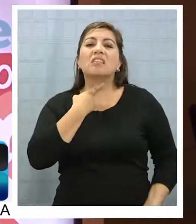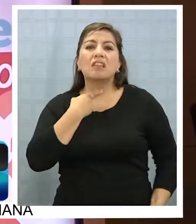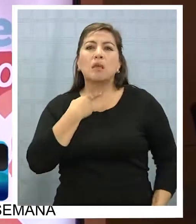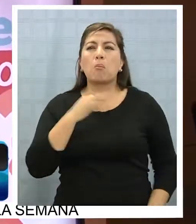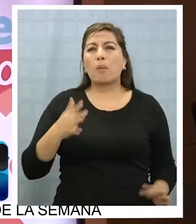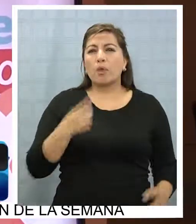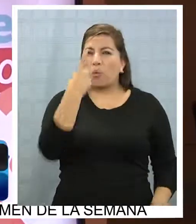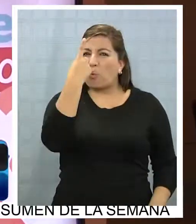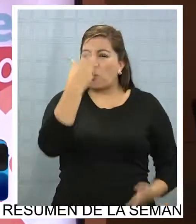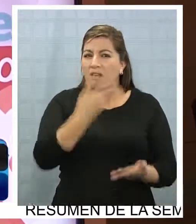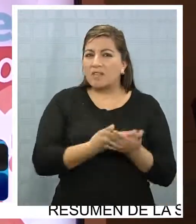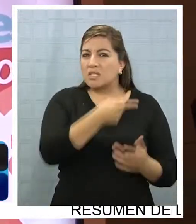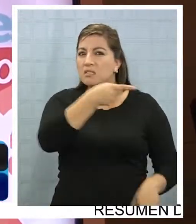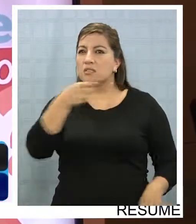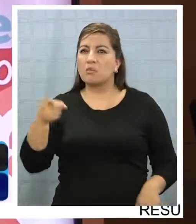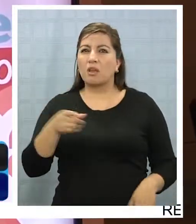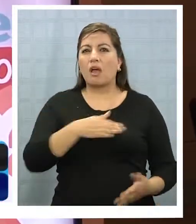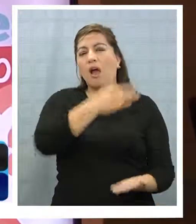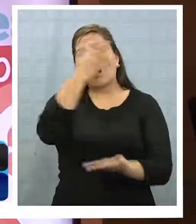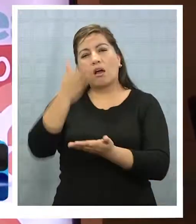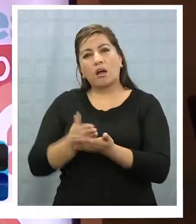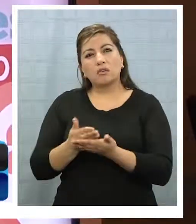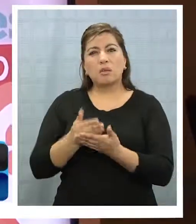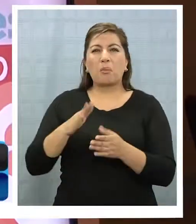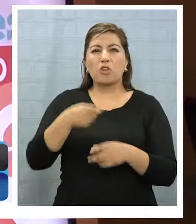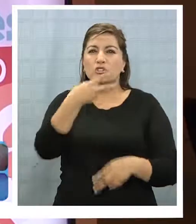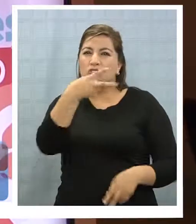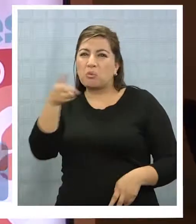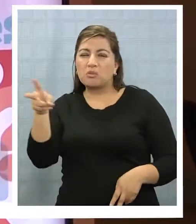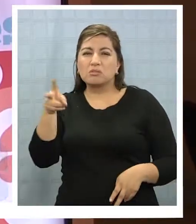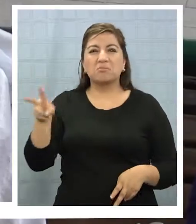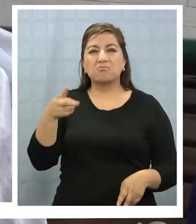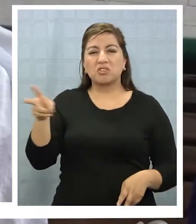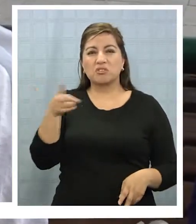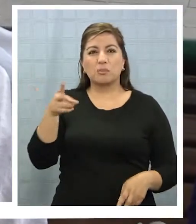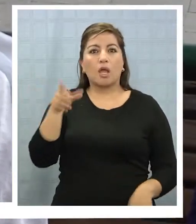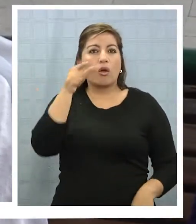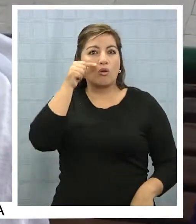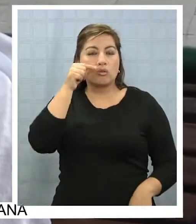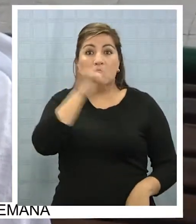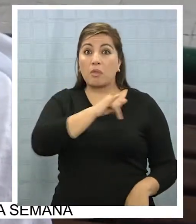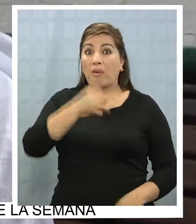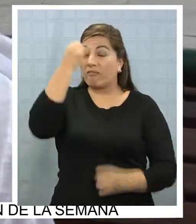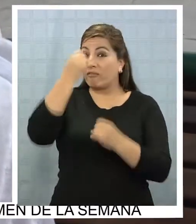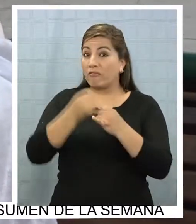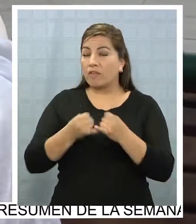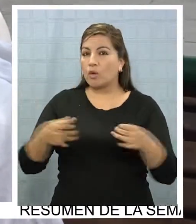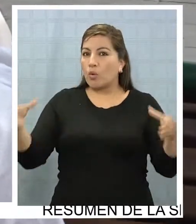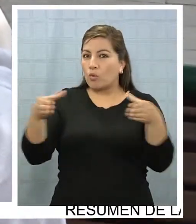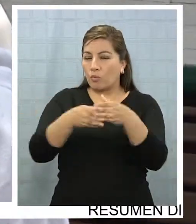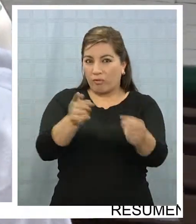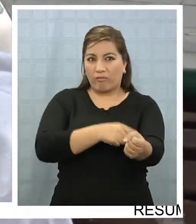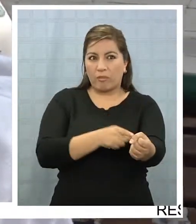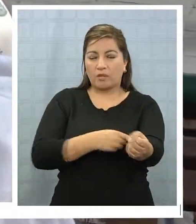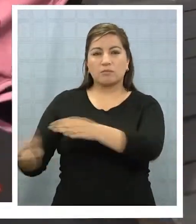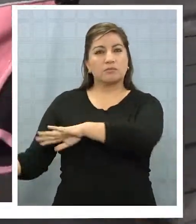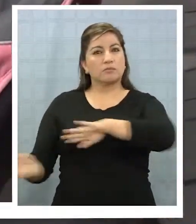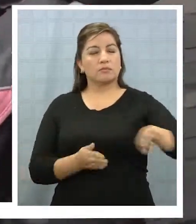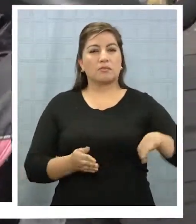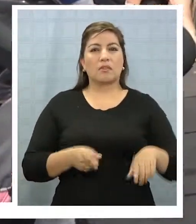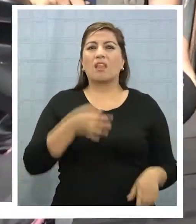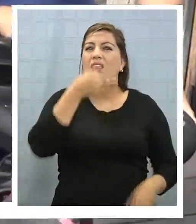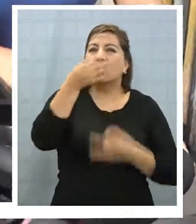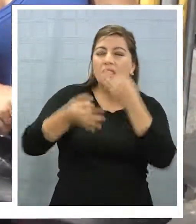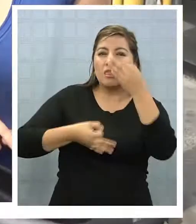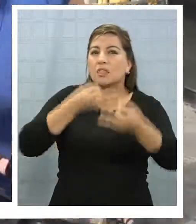semana y duran hasta mediados de octubre y esto termina con una jornada familiar. Talleres que entregarán información sobre mecanismos